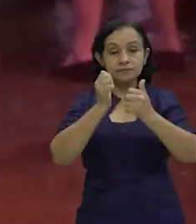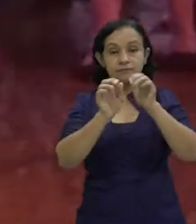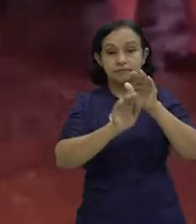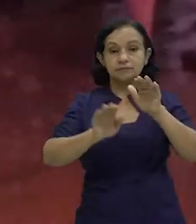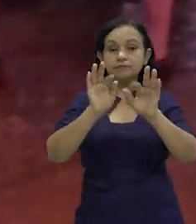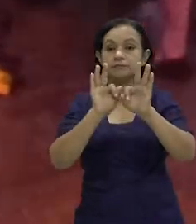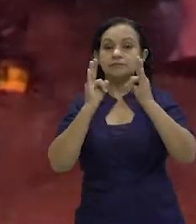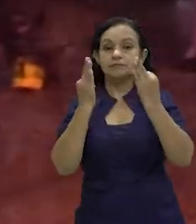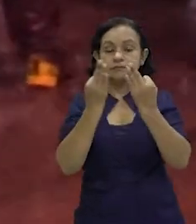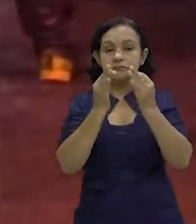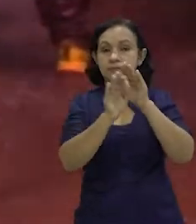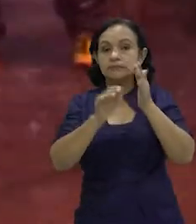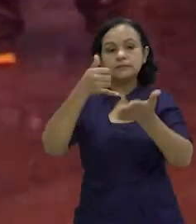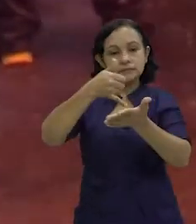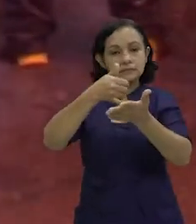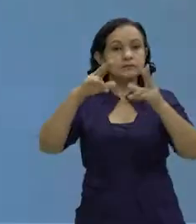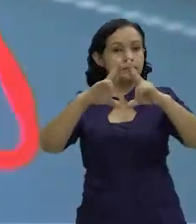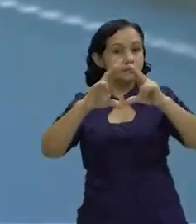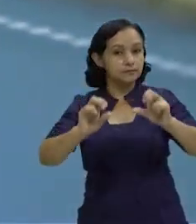a las familias más vulnerables del país.